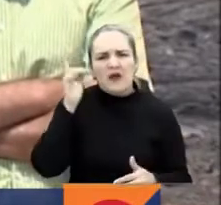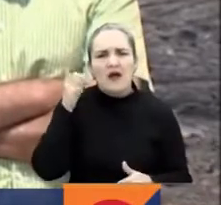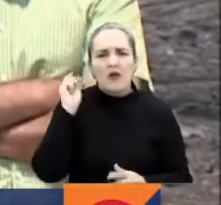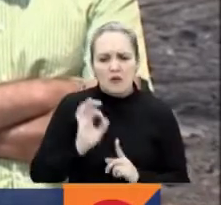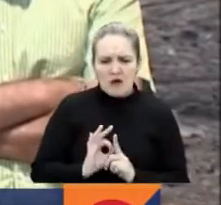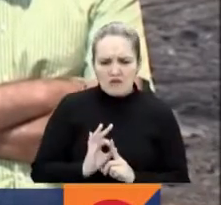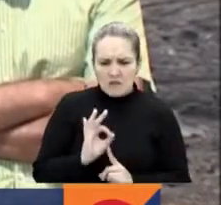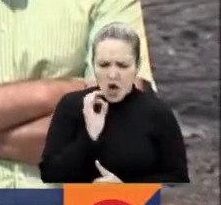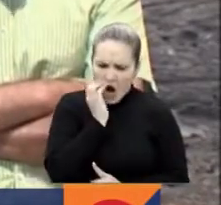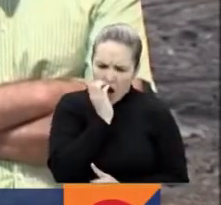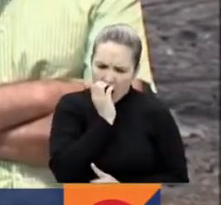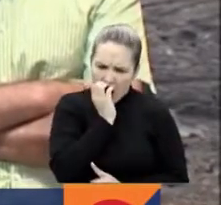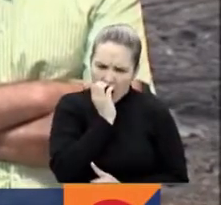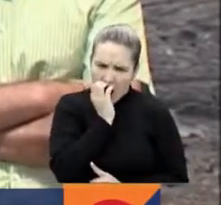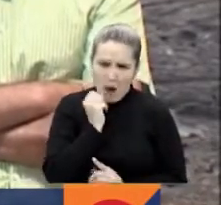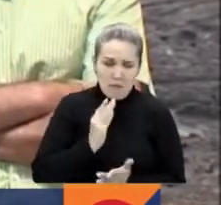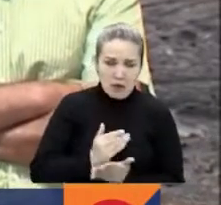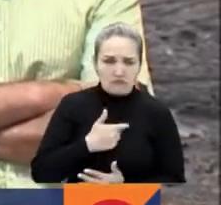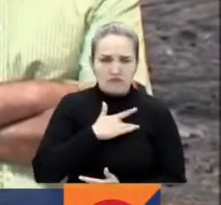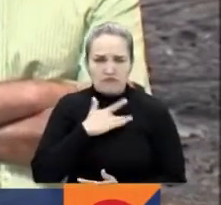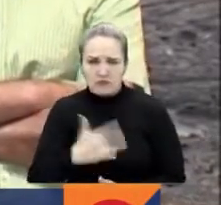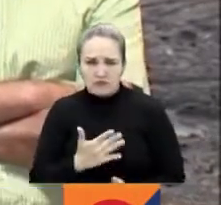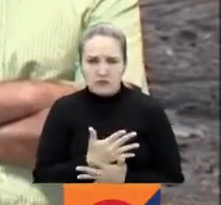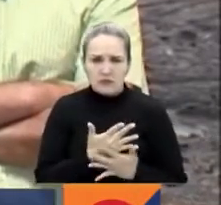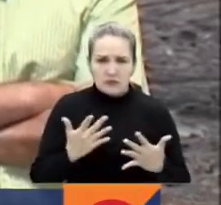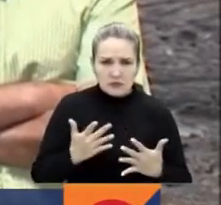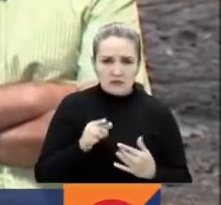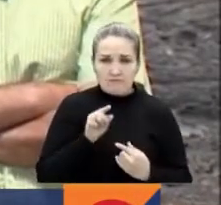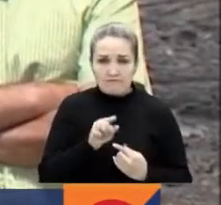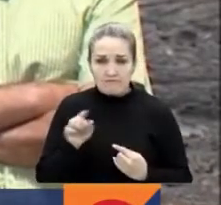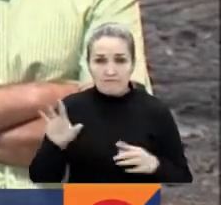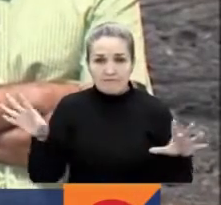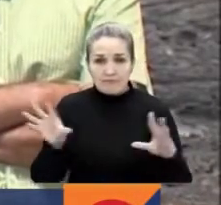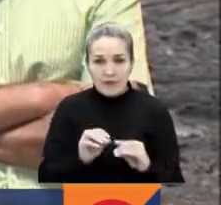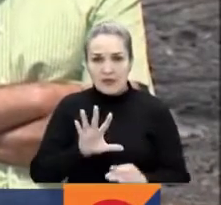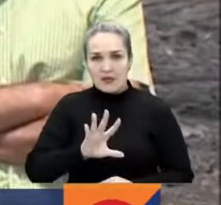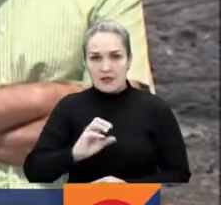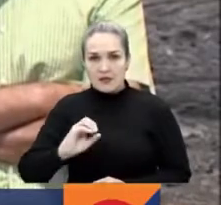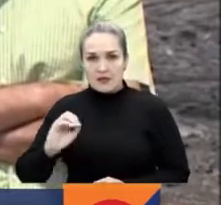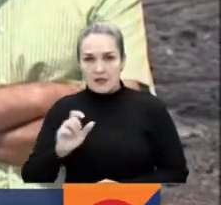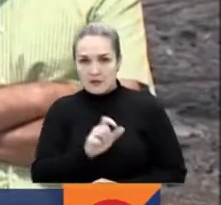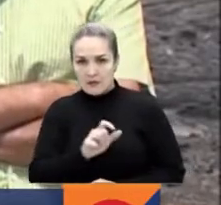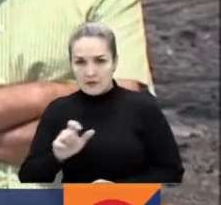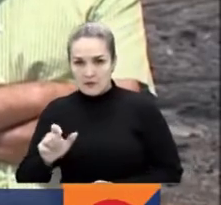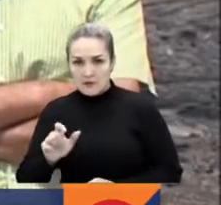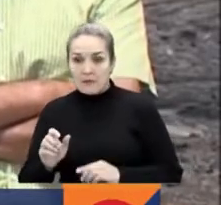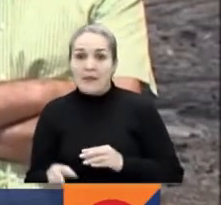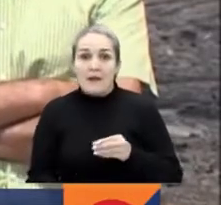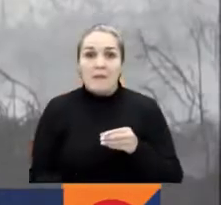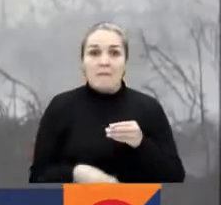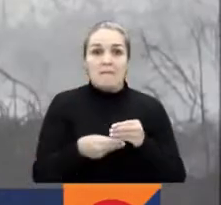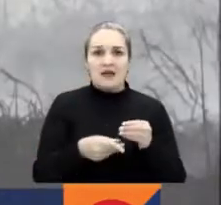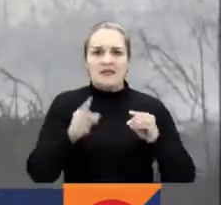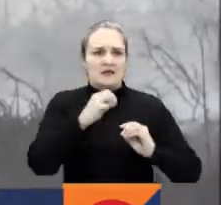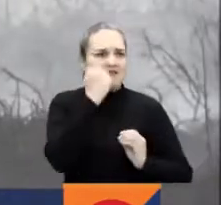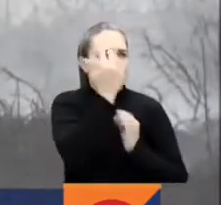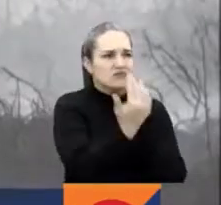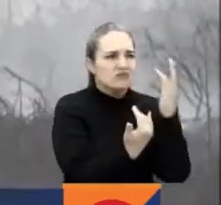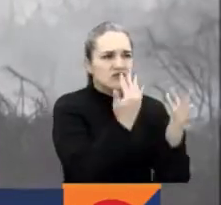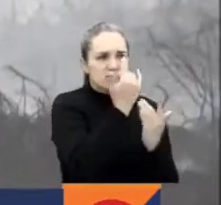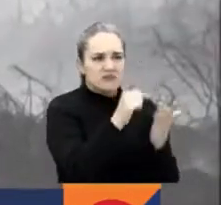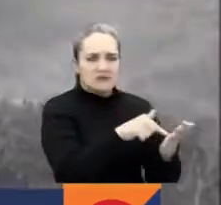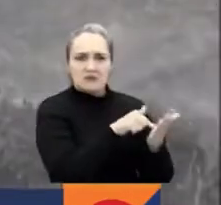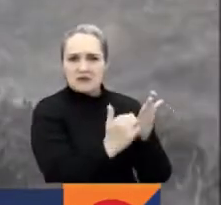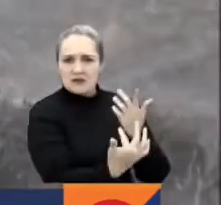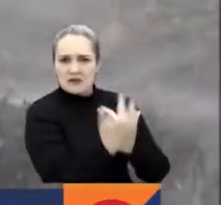altas. Además de todo lo que estamos viviendo en términos de devastación como consecuencia de los incendios. La vocación